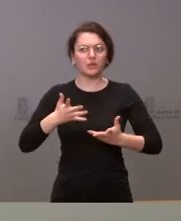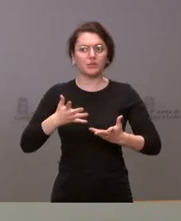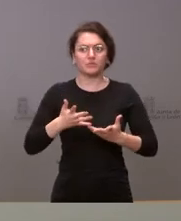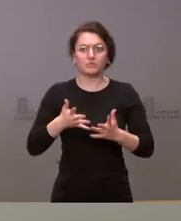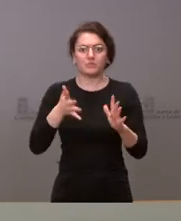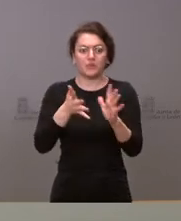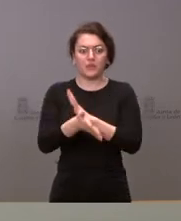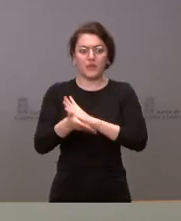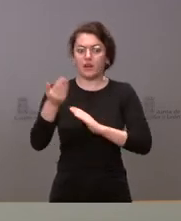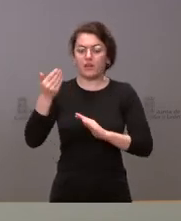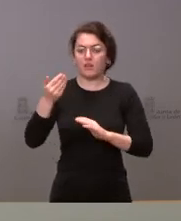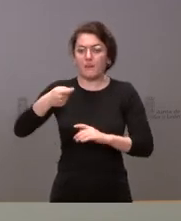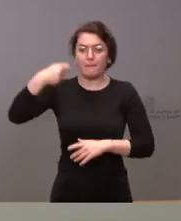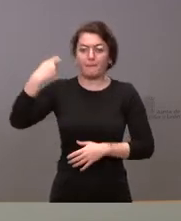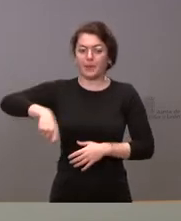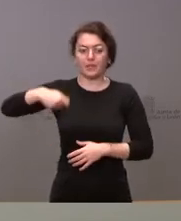El presidente